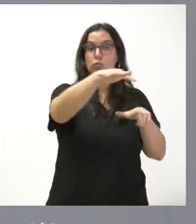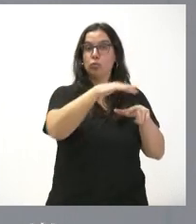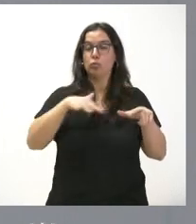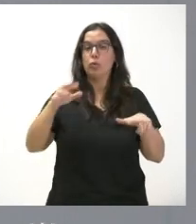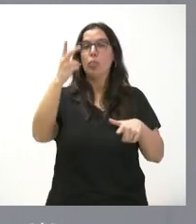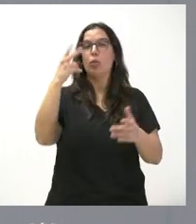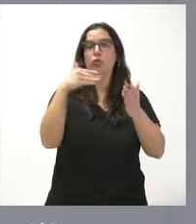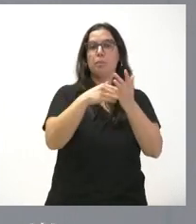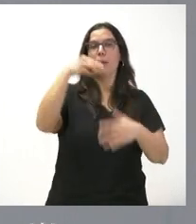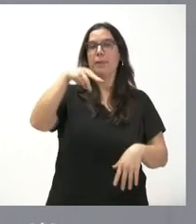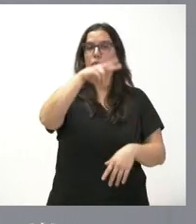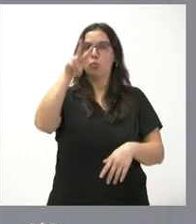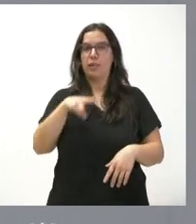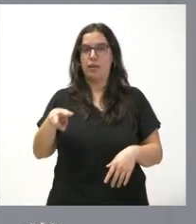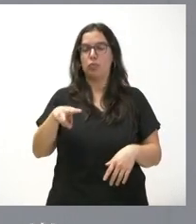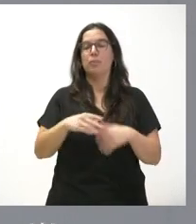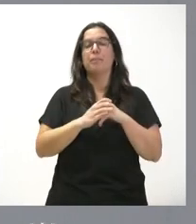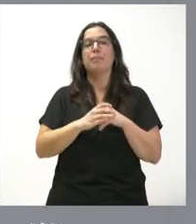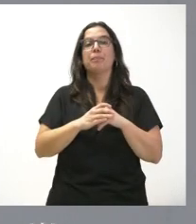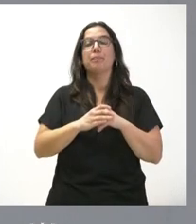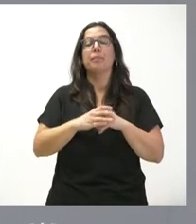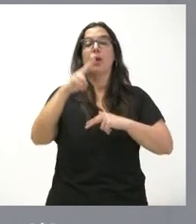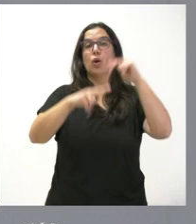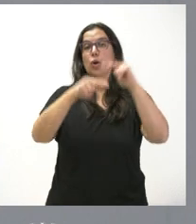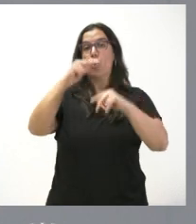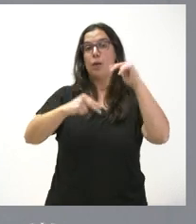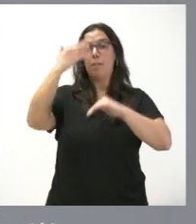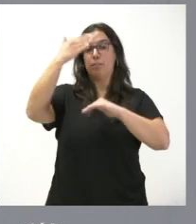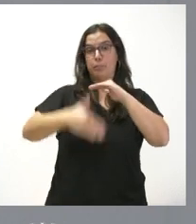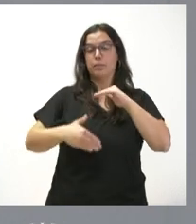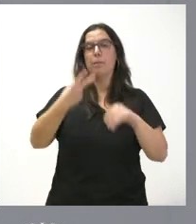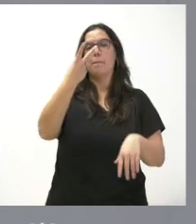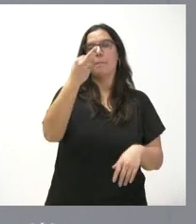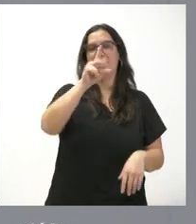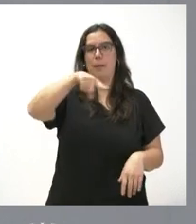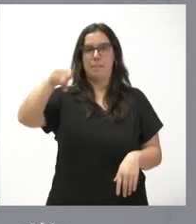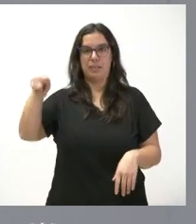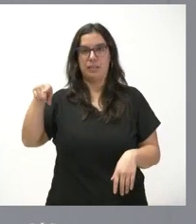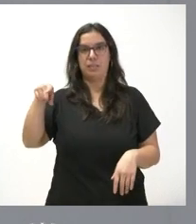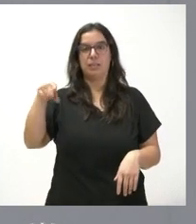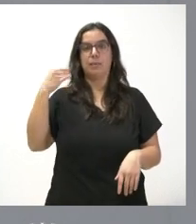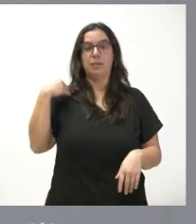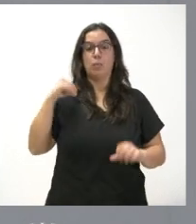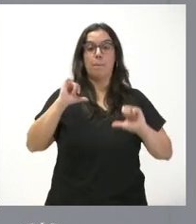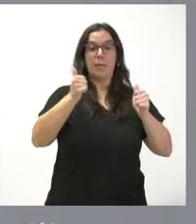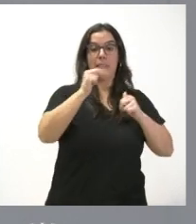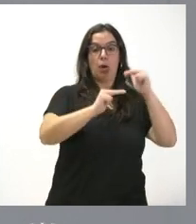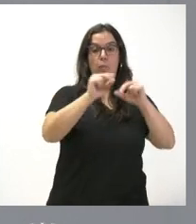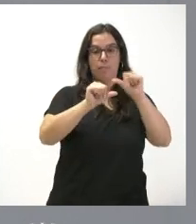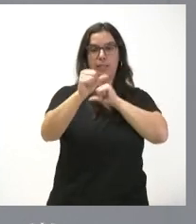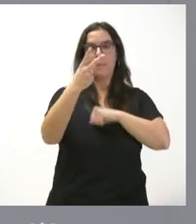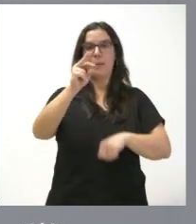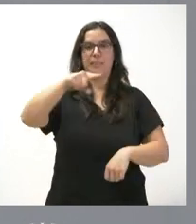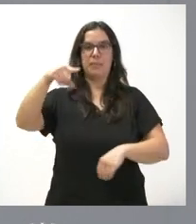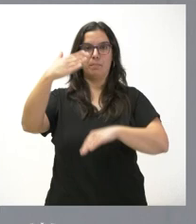de 2.000 metros cuadrados. Las obras cuentan con un plazo de ejecución de 20 meses desde la fecha del inicio de las mismas y va a